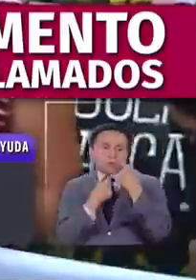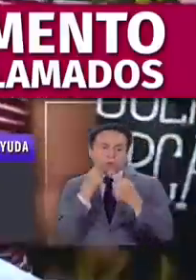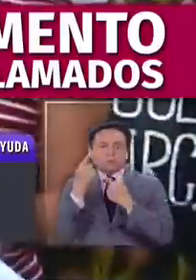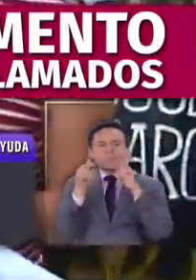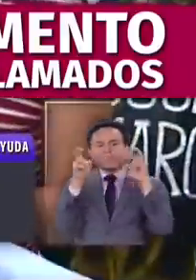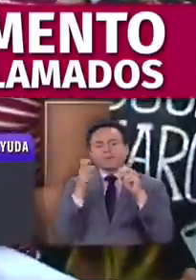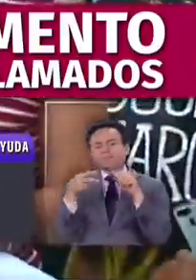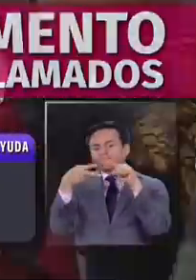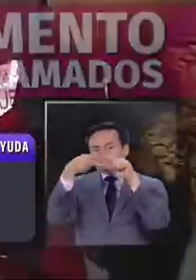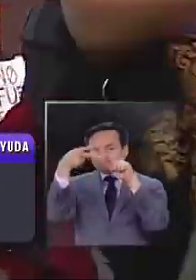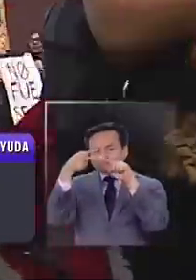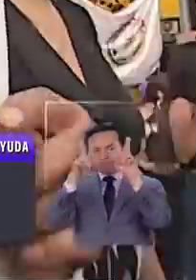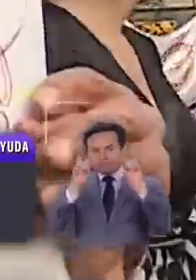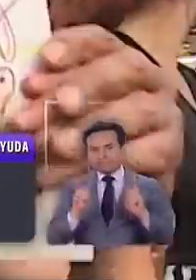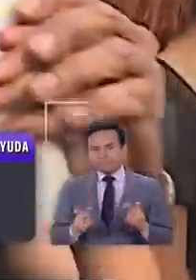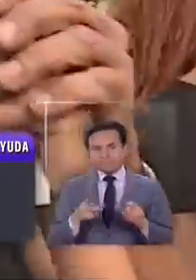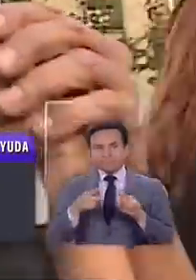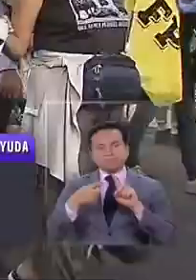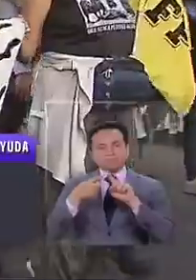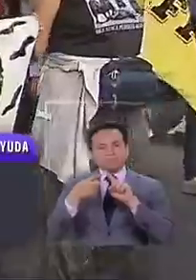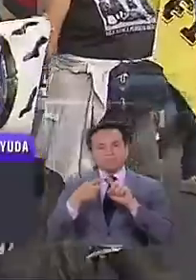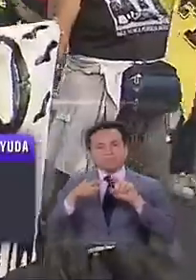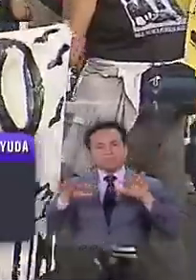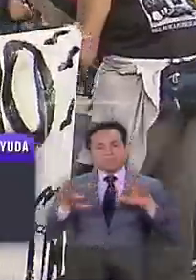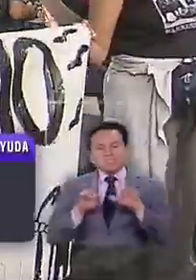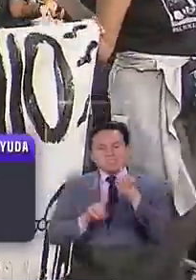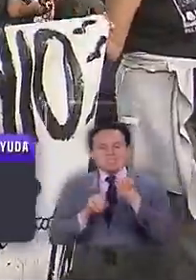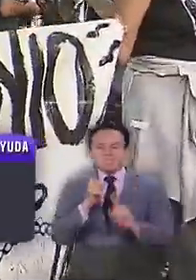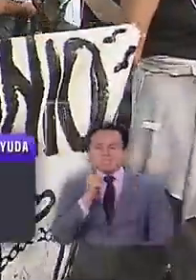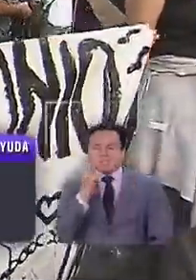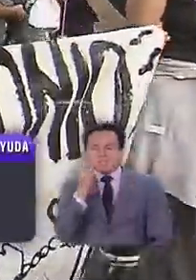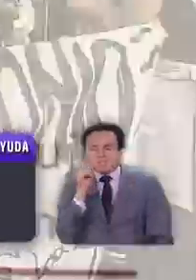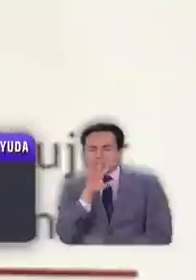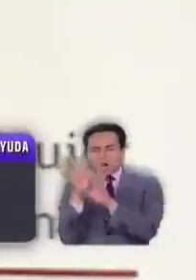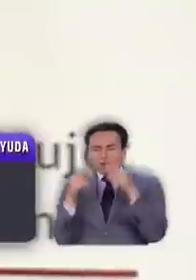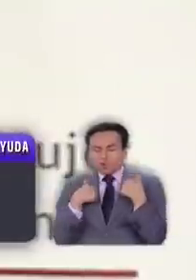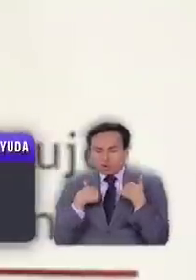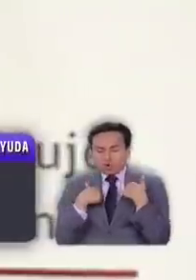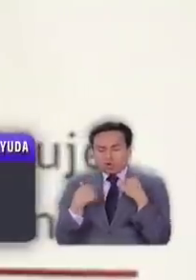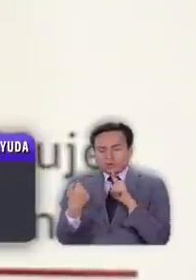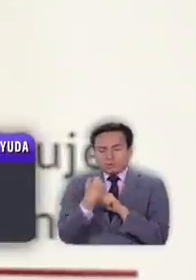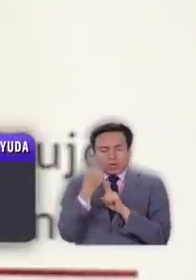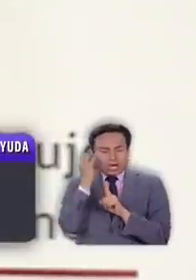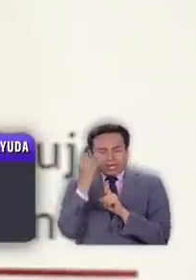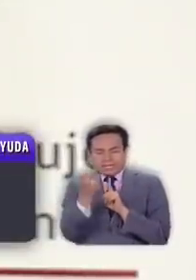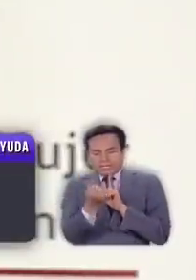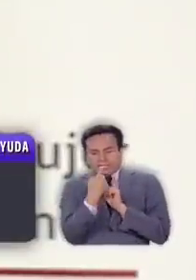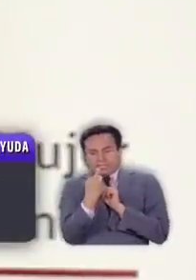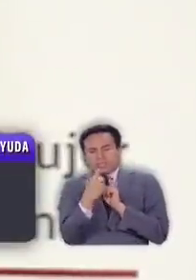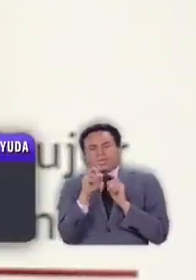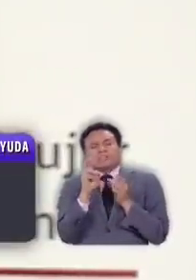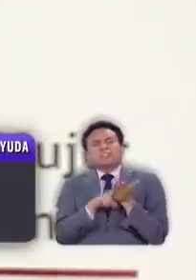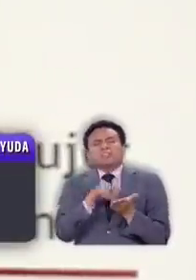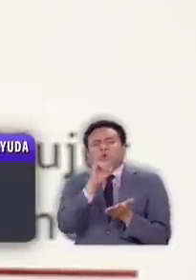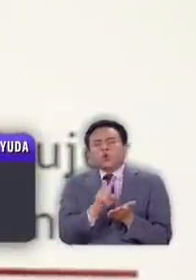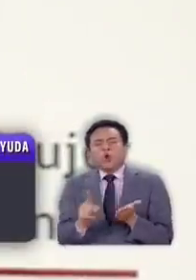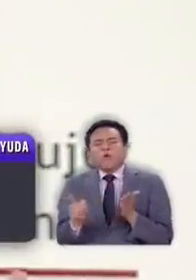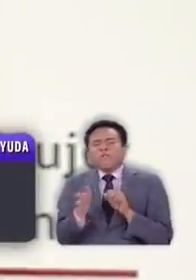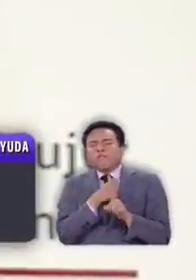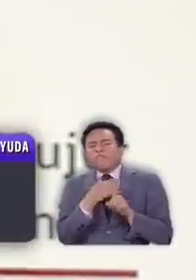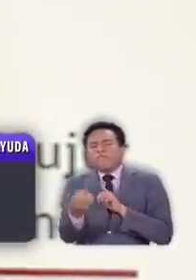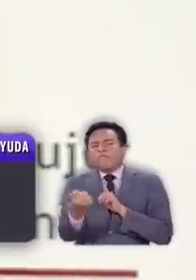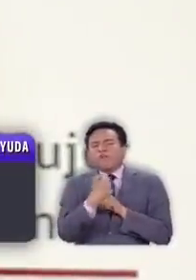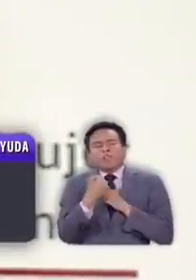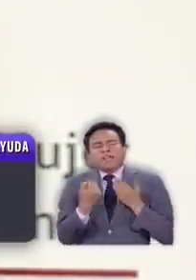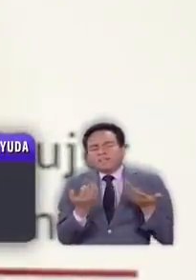principalmente en dos líneas. Intentan aclarar si la situación que ellas están viviendo constituye o no constituye violencia.